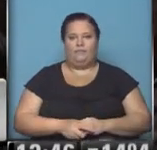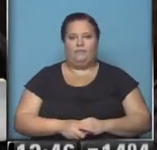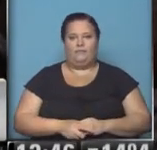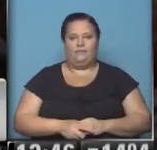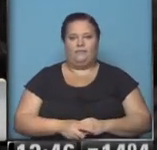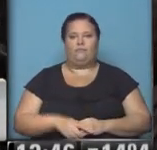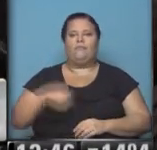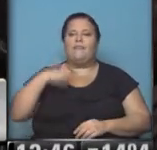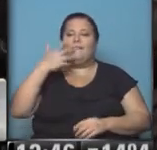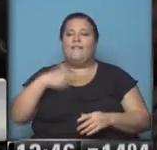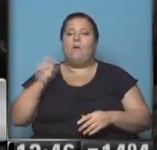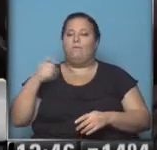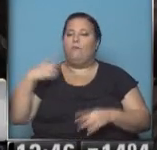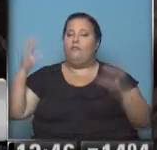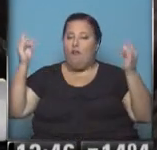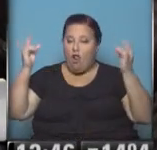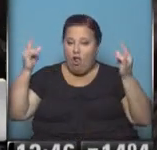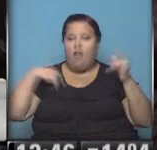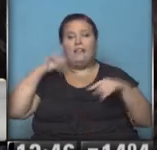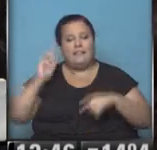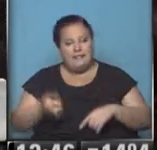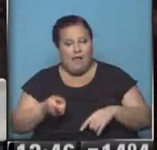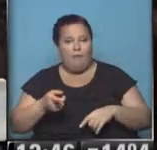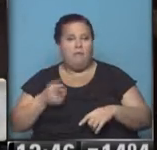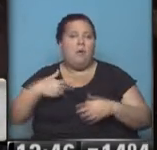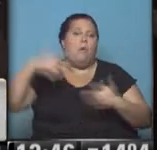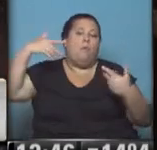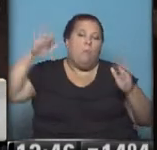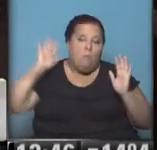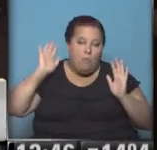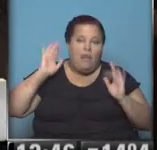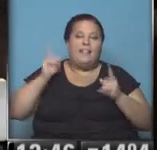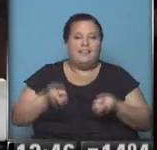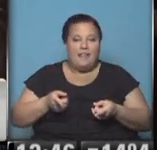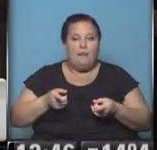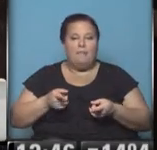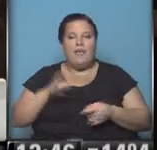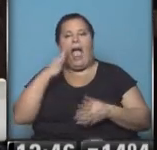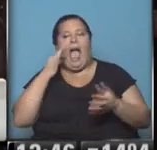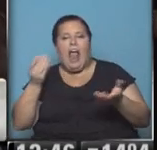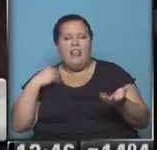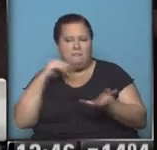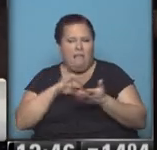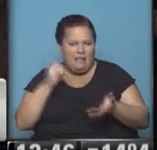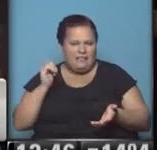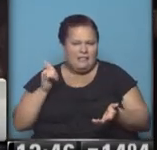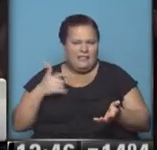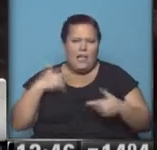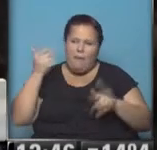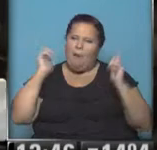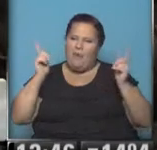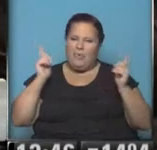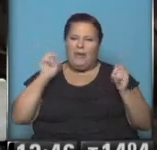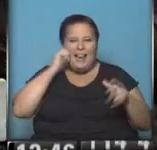Vamos a hacer algo también con Julia, algo folclórico, y yo también en algún momento por ahí, este también voy a hacer alguna cosita. Sí, sí, sí, vamos a